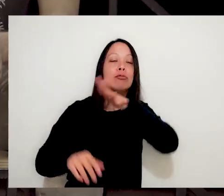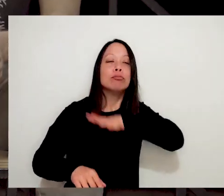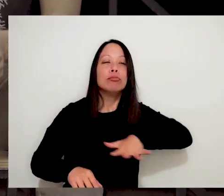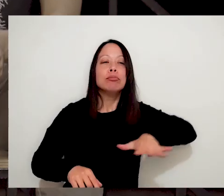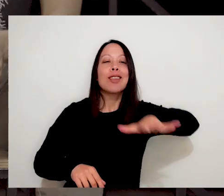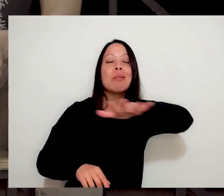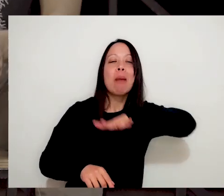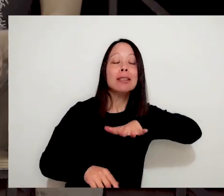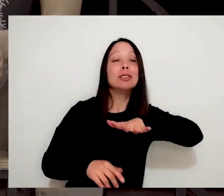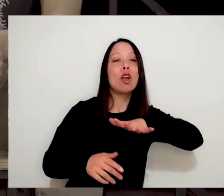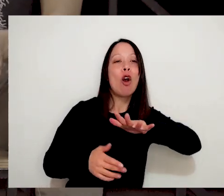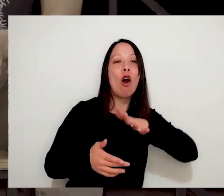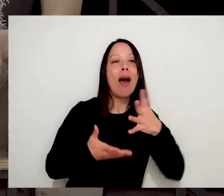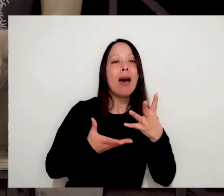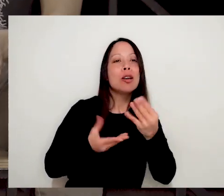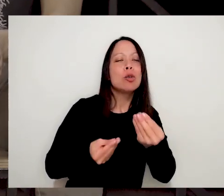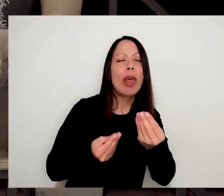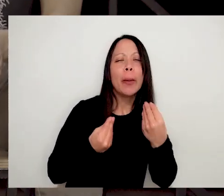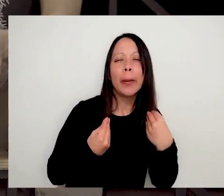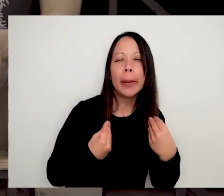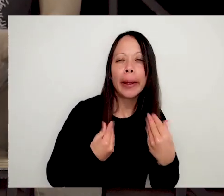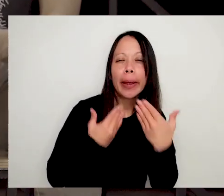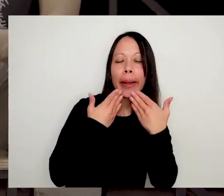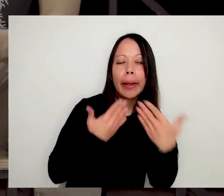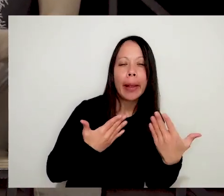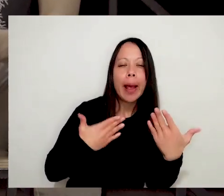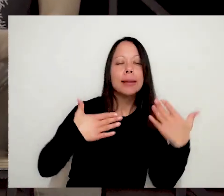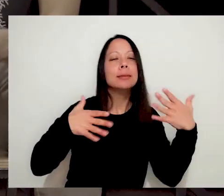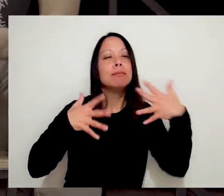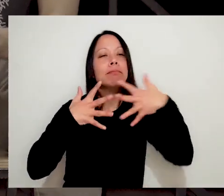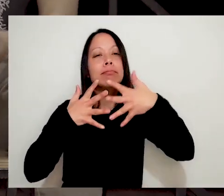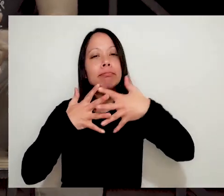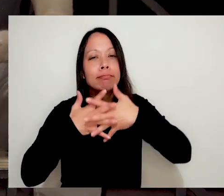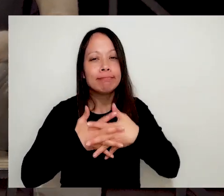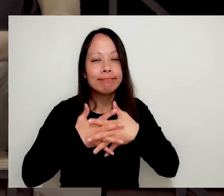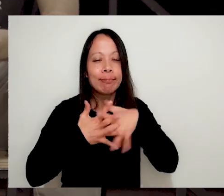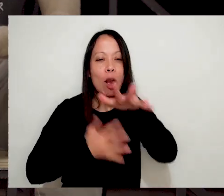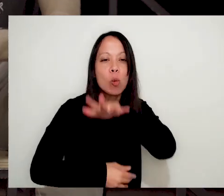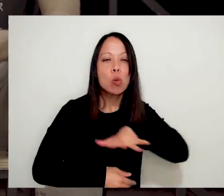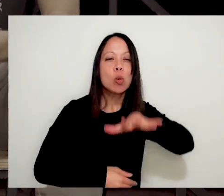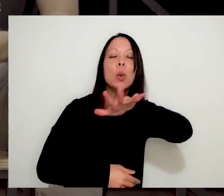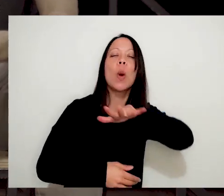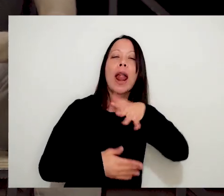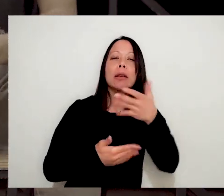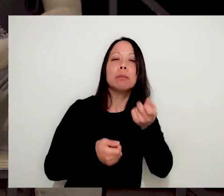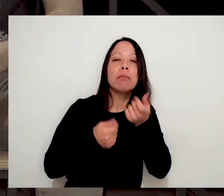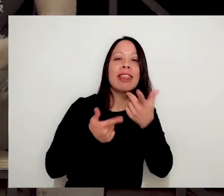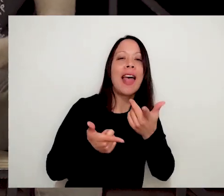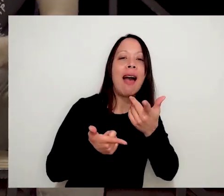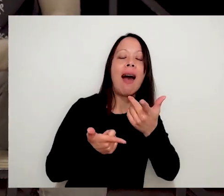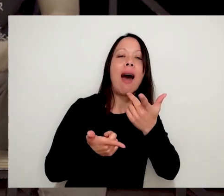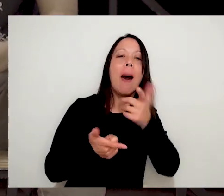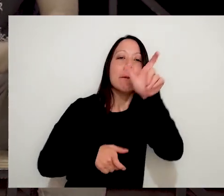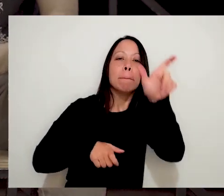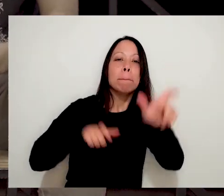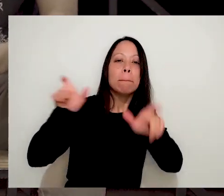espacio proponía justamente ese cruce. Entonces a través de ese cruce, sí fue importante eso. Como un lugar que